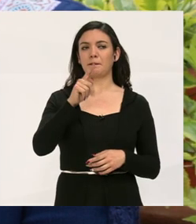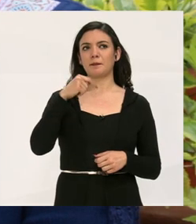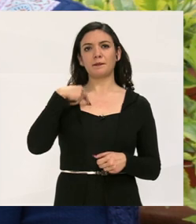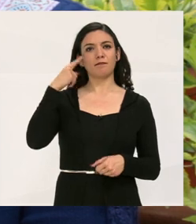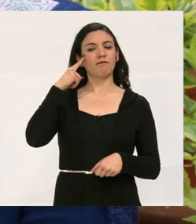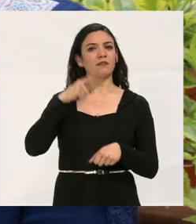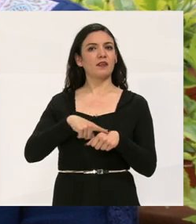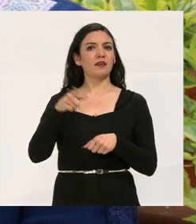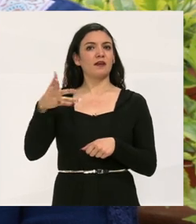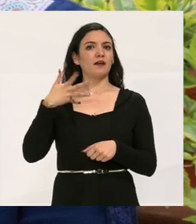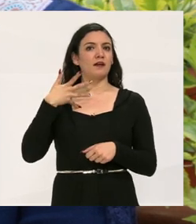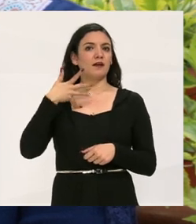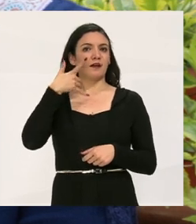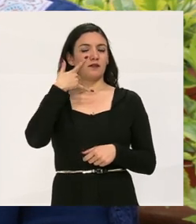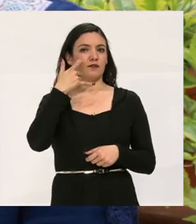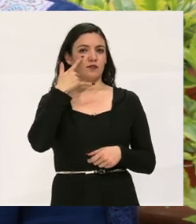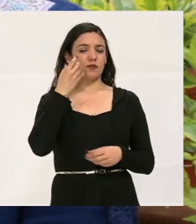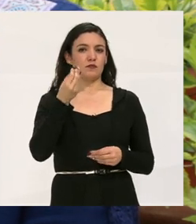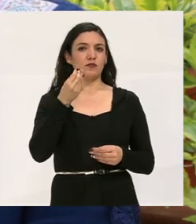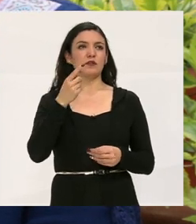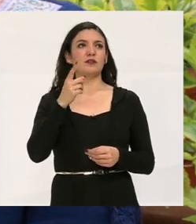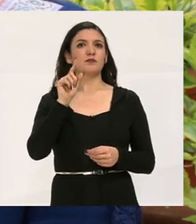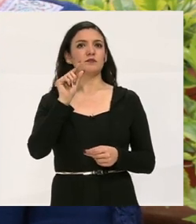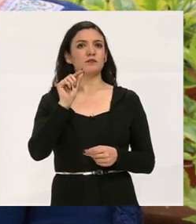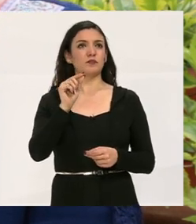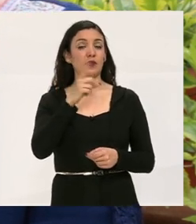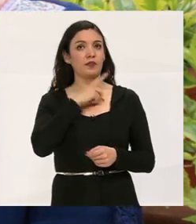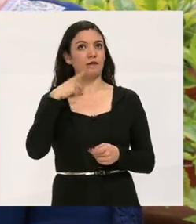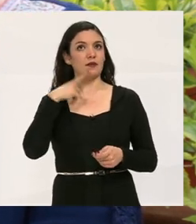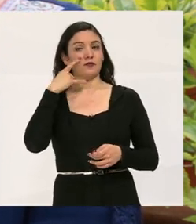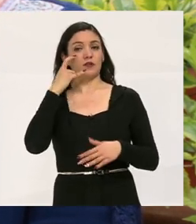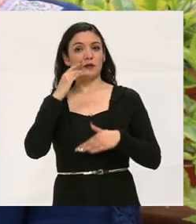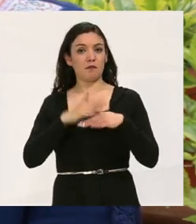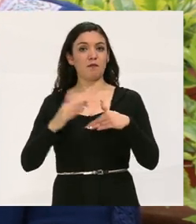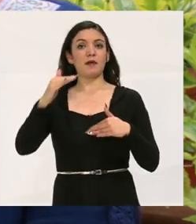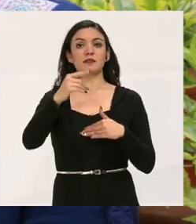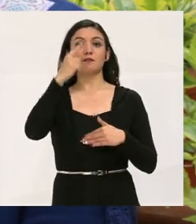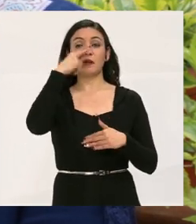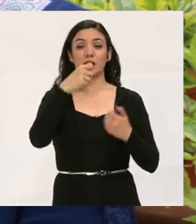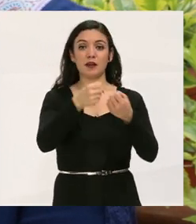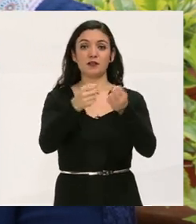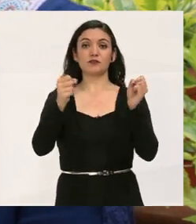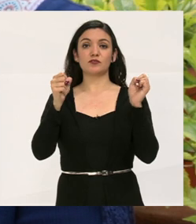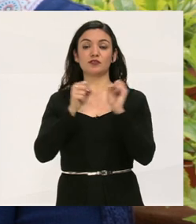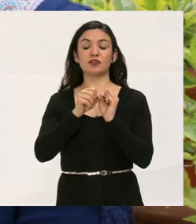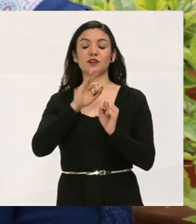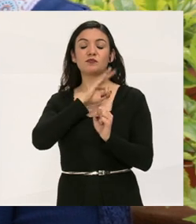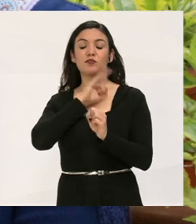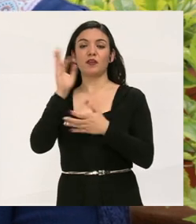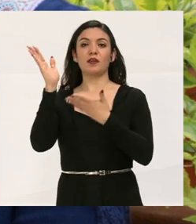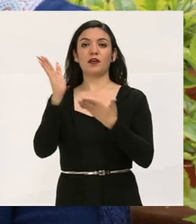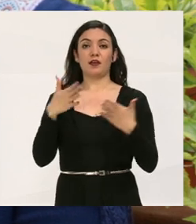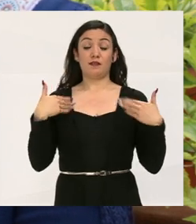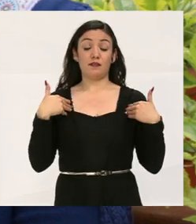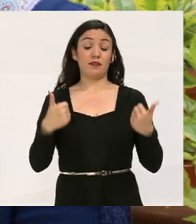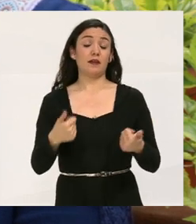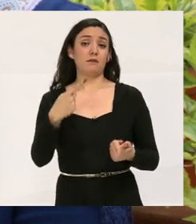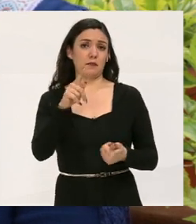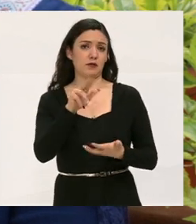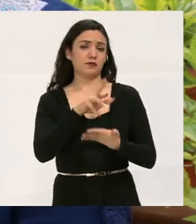Pero yo creo que él pues sí se ha esforzado un poquito, sí se tiene que esforzar mucho más para que la sociedad sí pueda llegar a